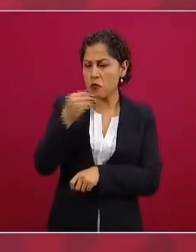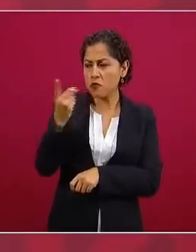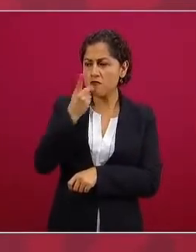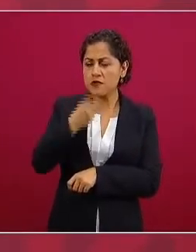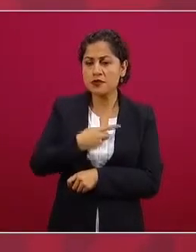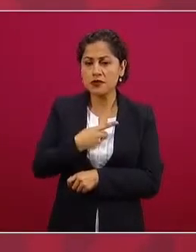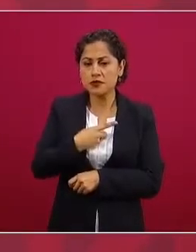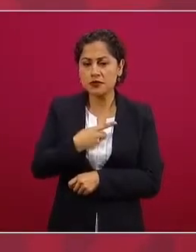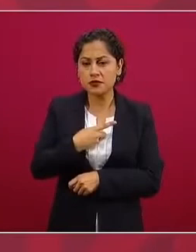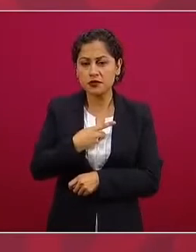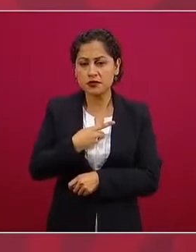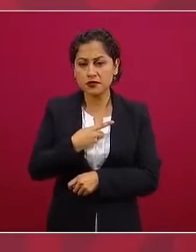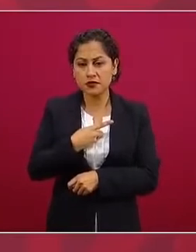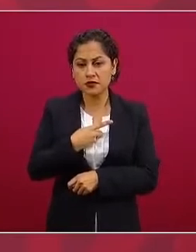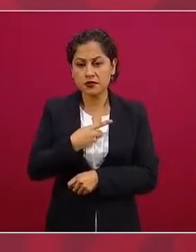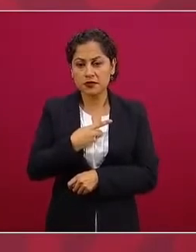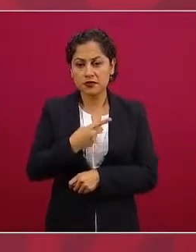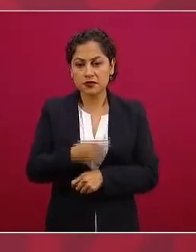sale